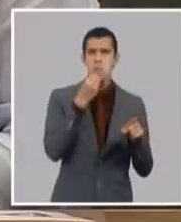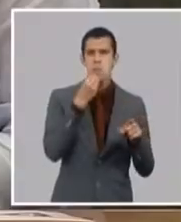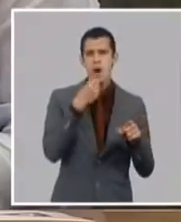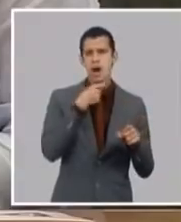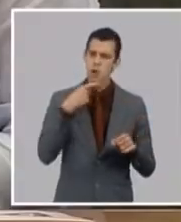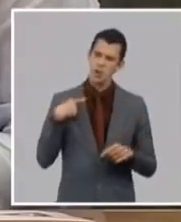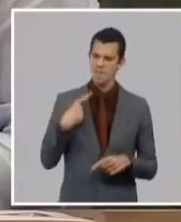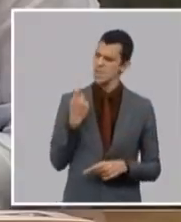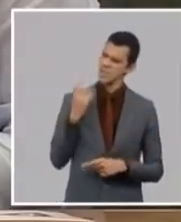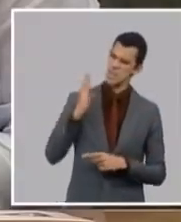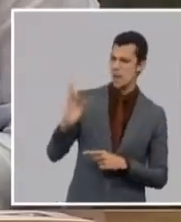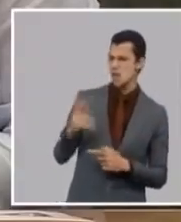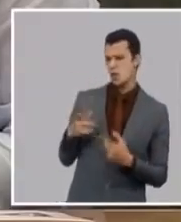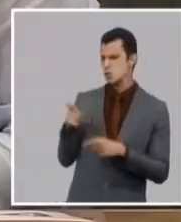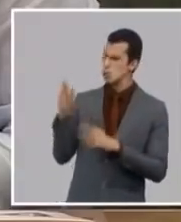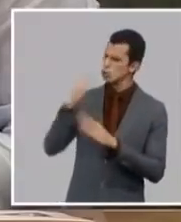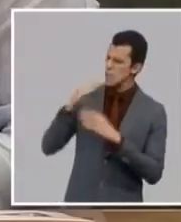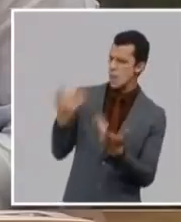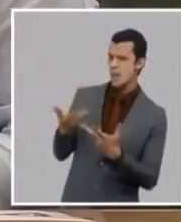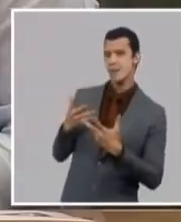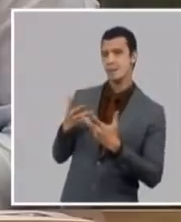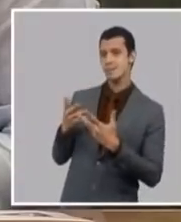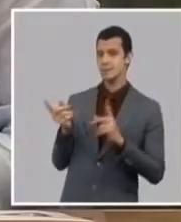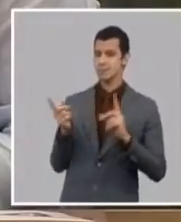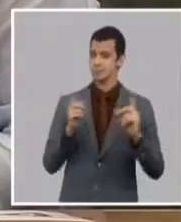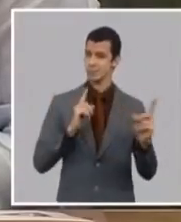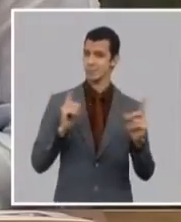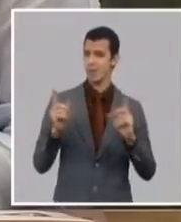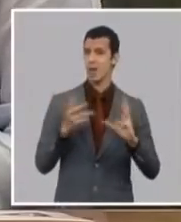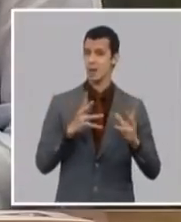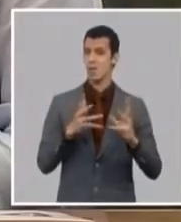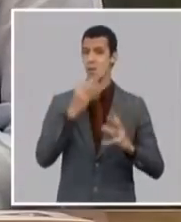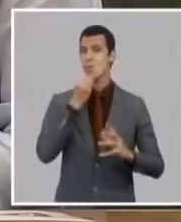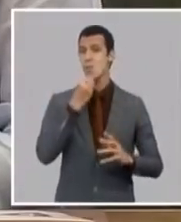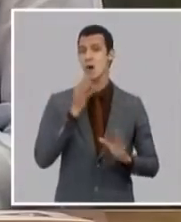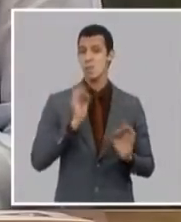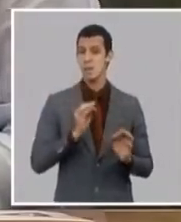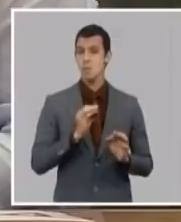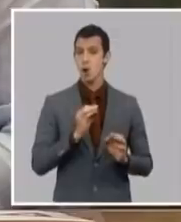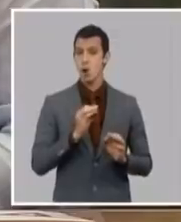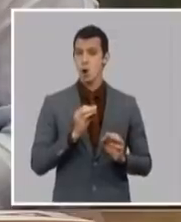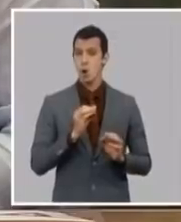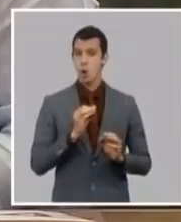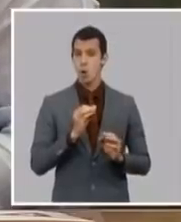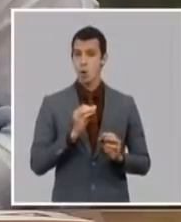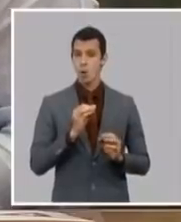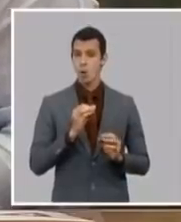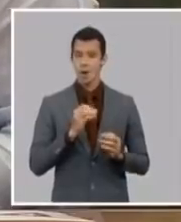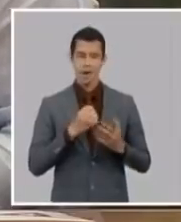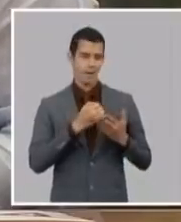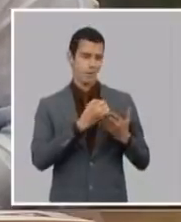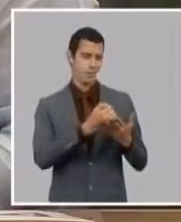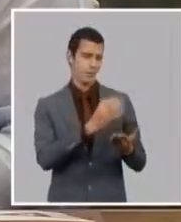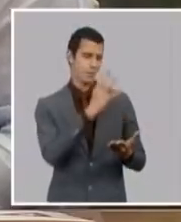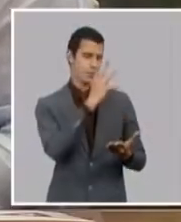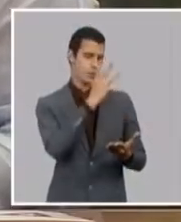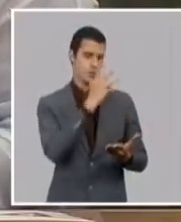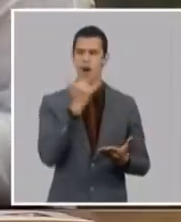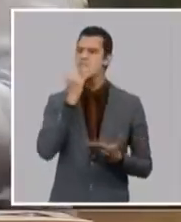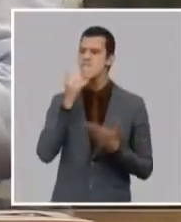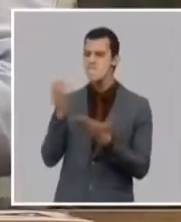provoca muchas angustias con tantas mentiras y yo creo que es una expresión de terrorismo mediático